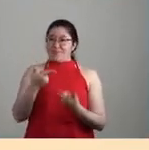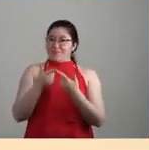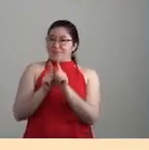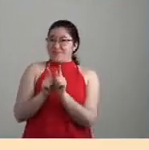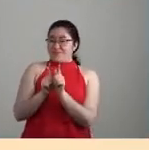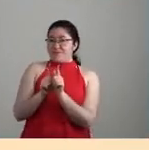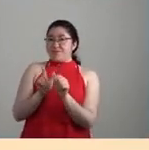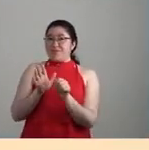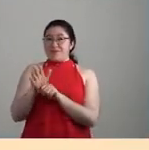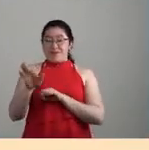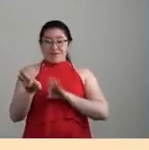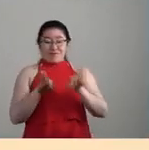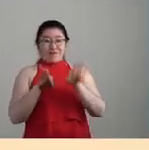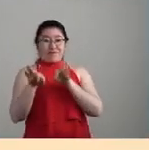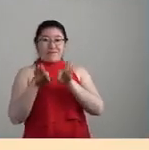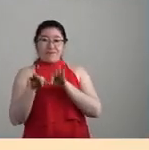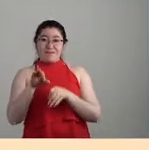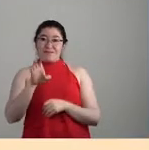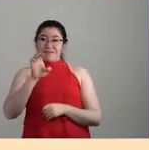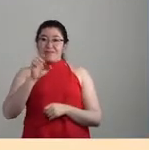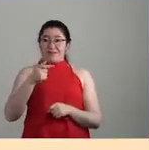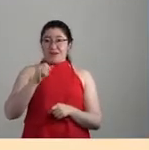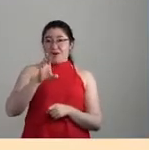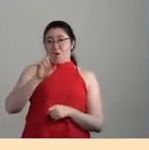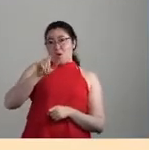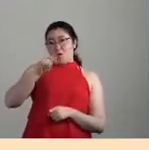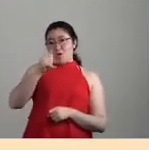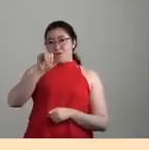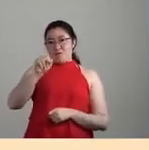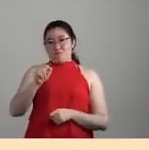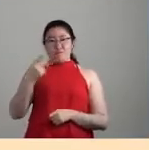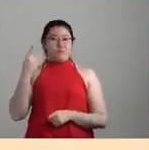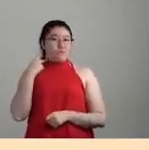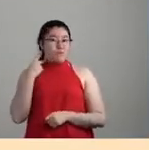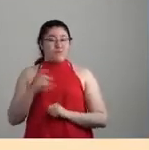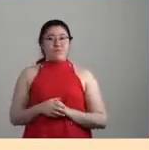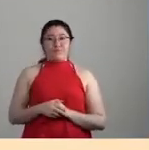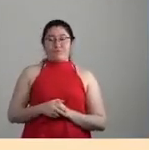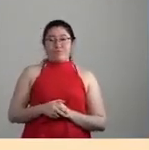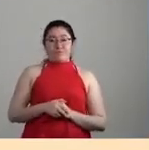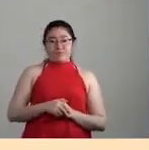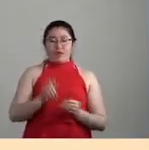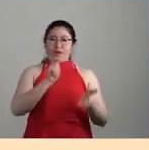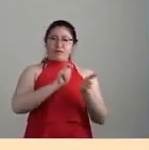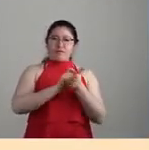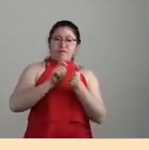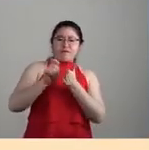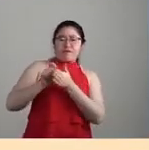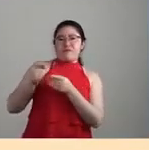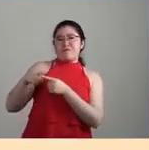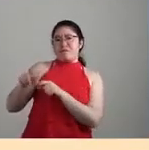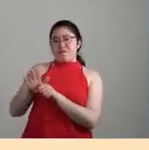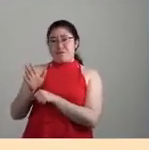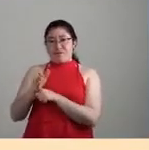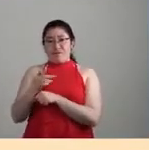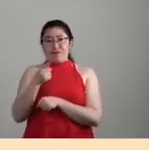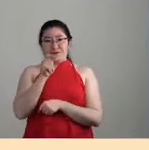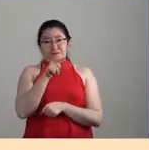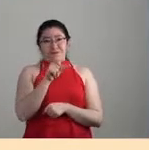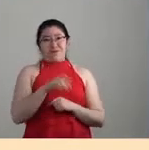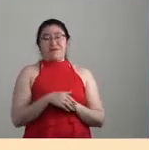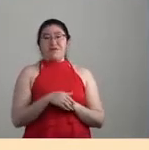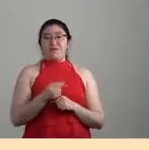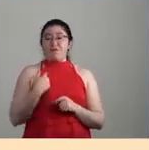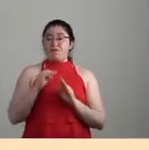Ecologías Políticas de Avialyala de Clapso. Es autora, entre otras publicaciones, de Lucha por lo Común,